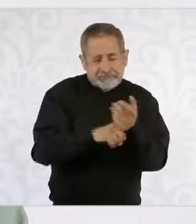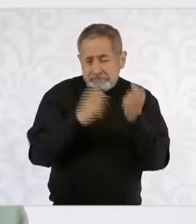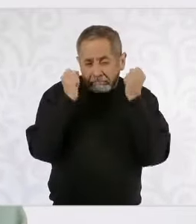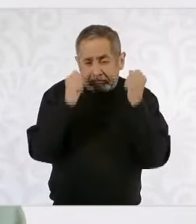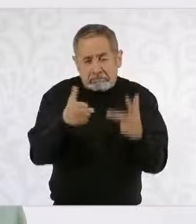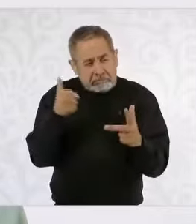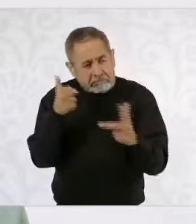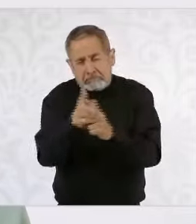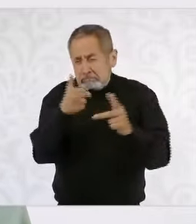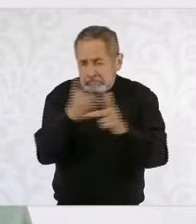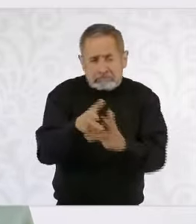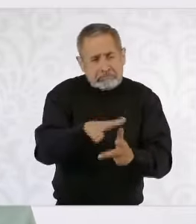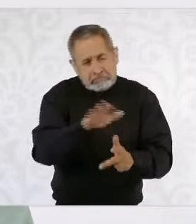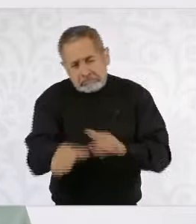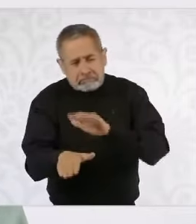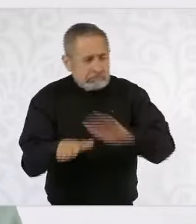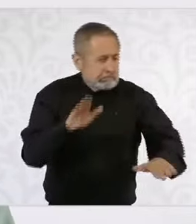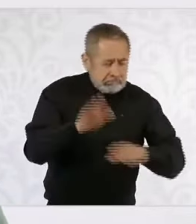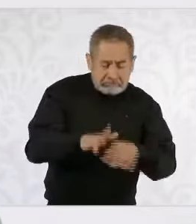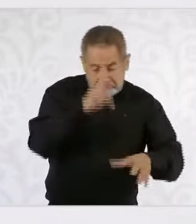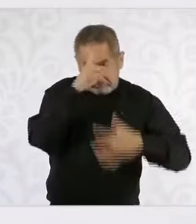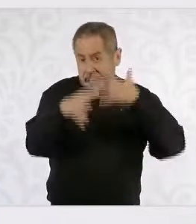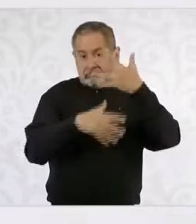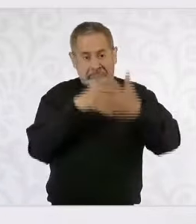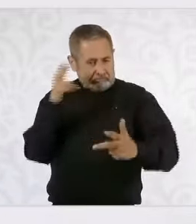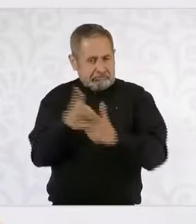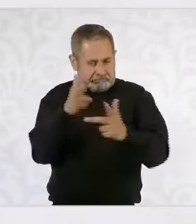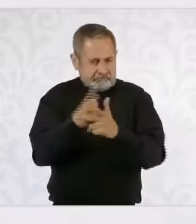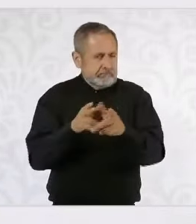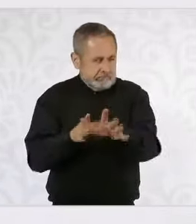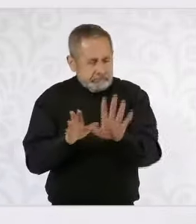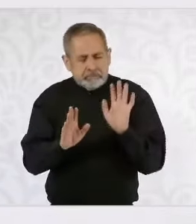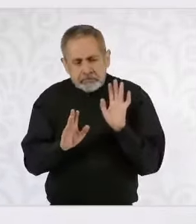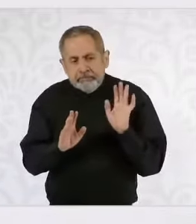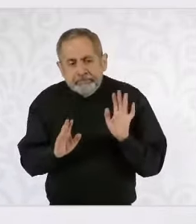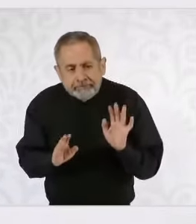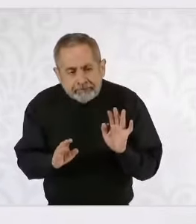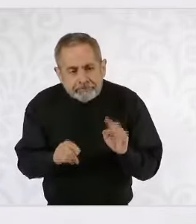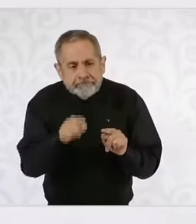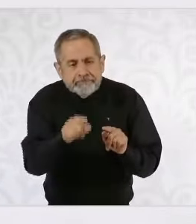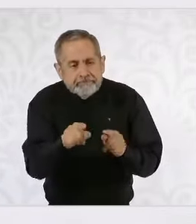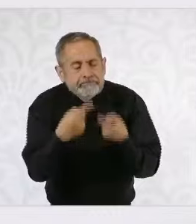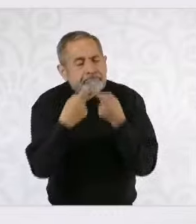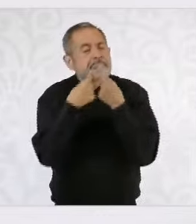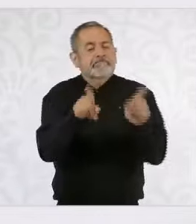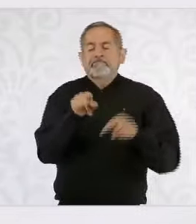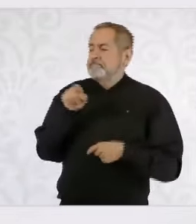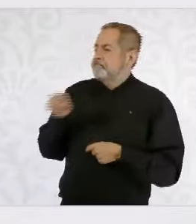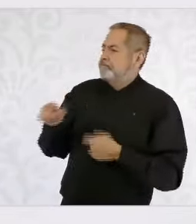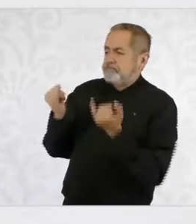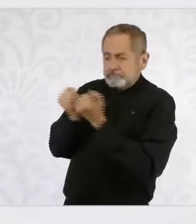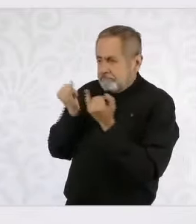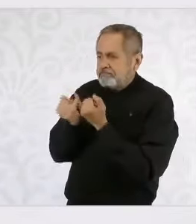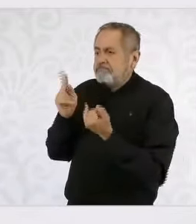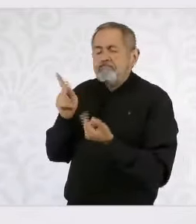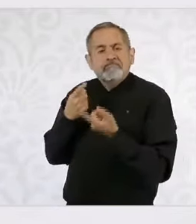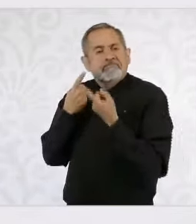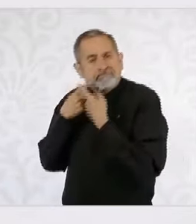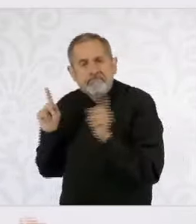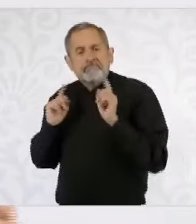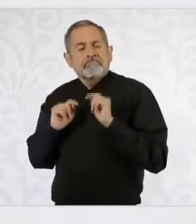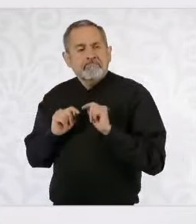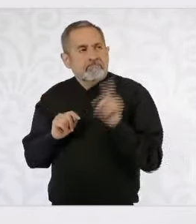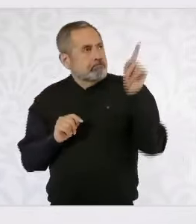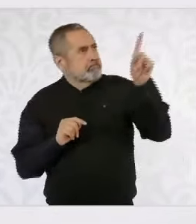de violencia y homicidios particularmente, cada uno tiene su característica. Entonces, estamos